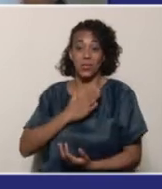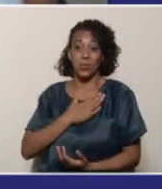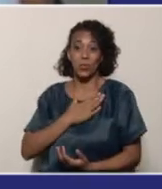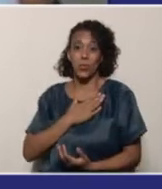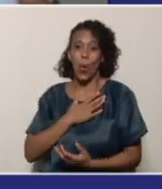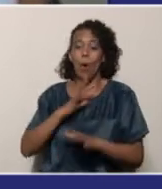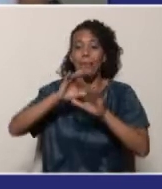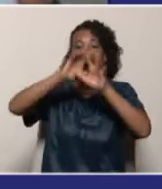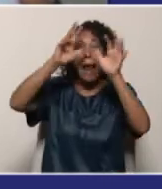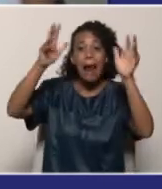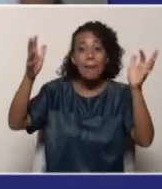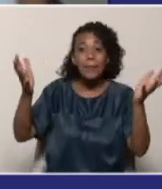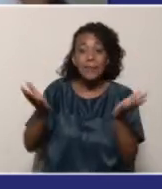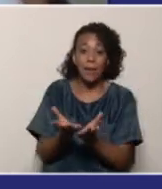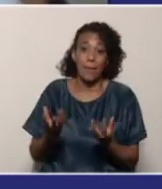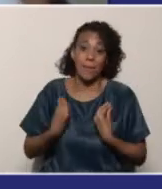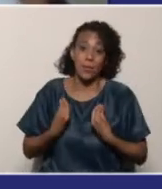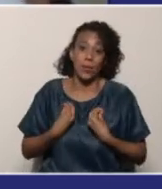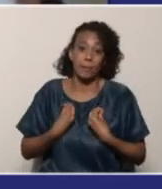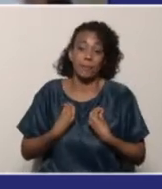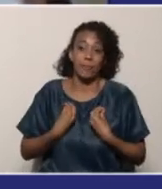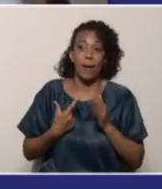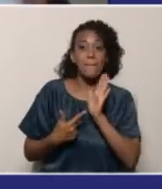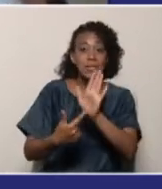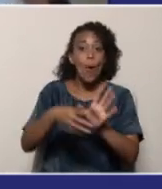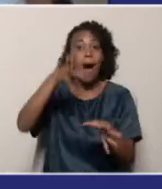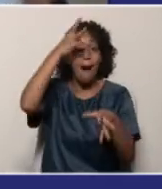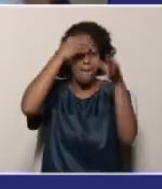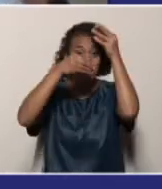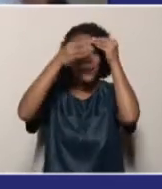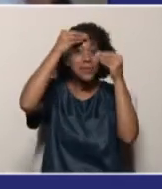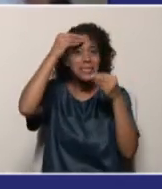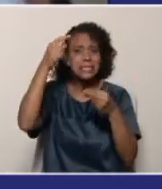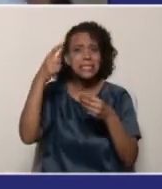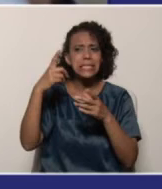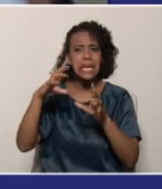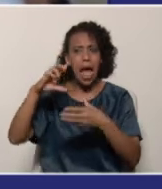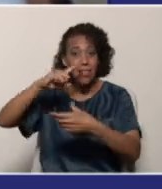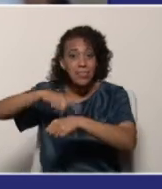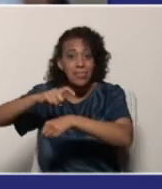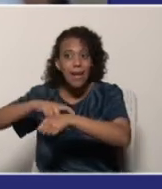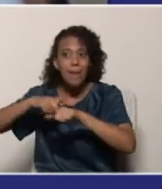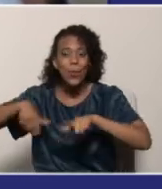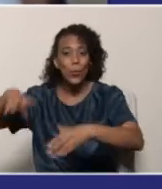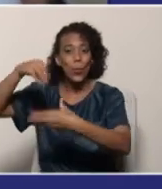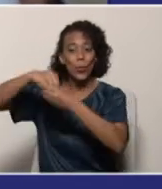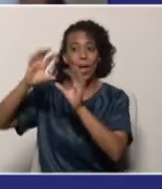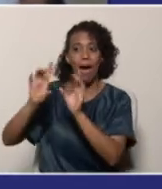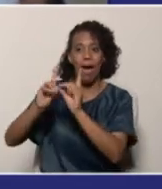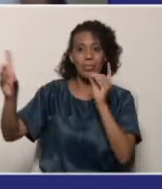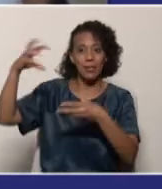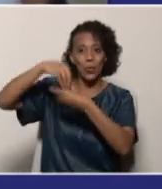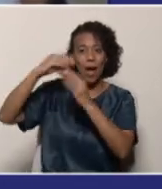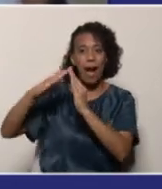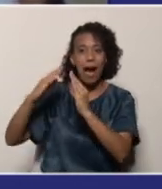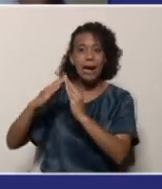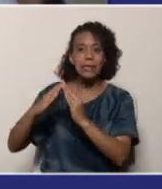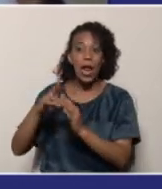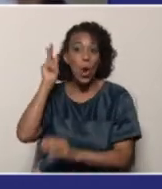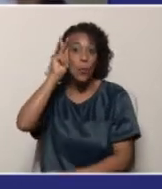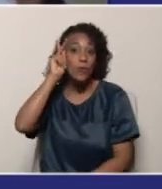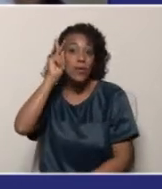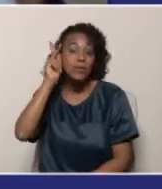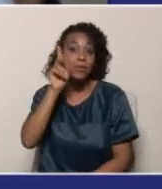pandemia que estamos viviendo. Manifiesto que mi aprendizaje en este periodo escolar, que son en clase de distancia, los